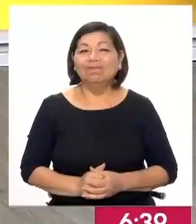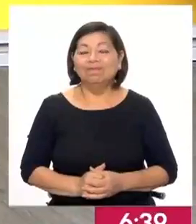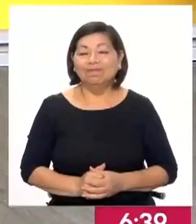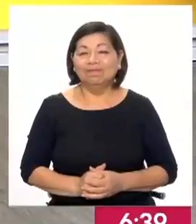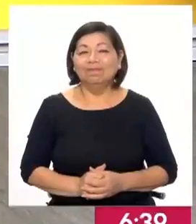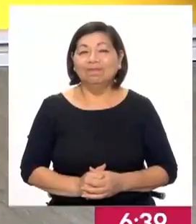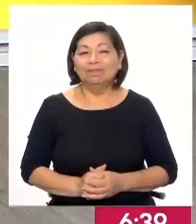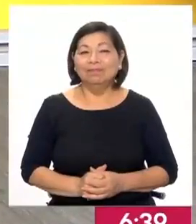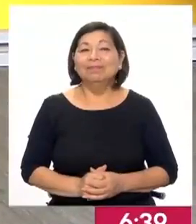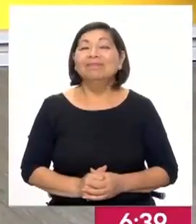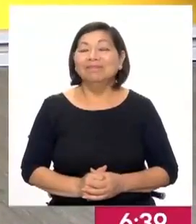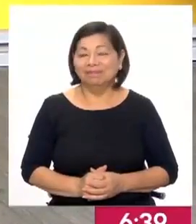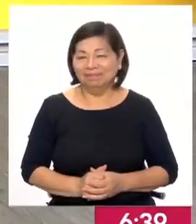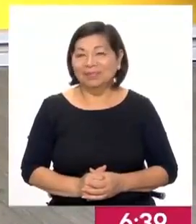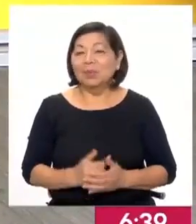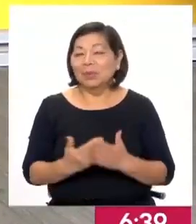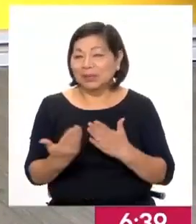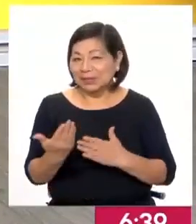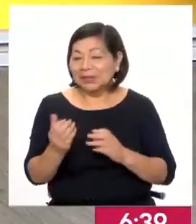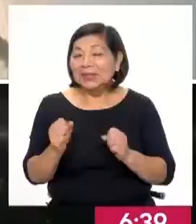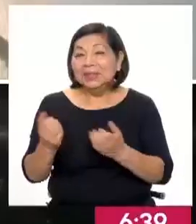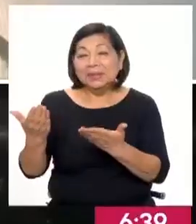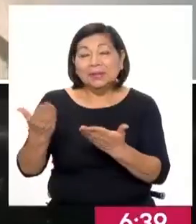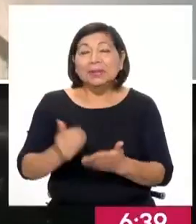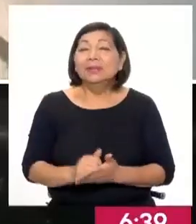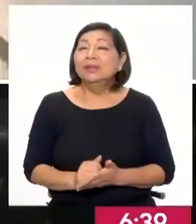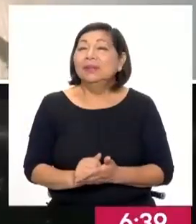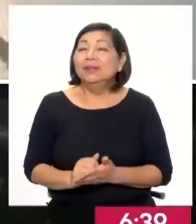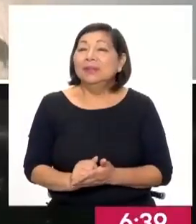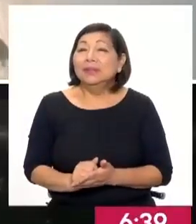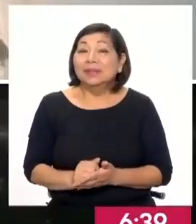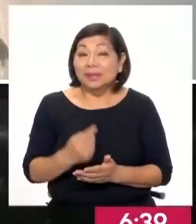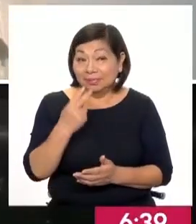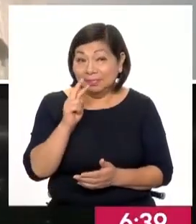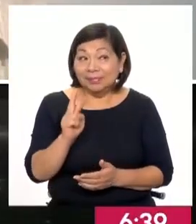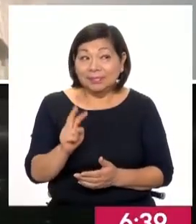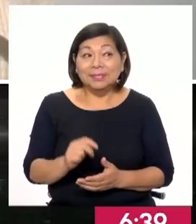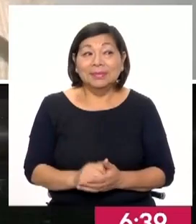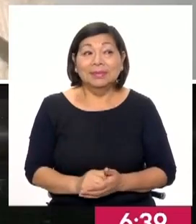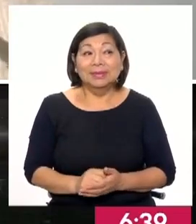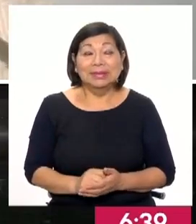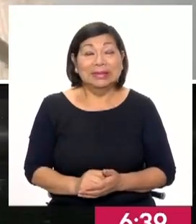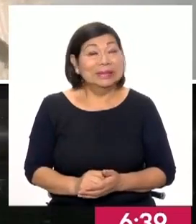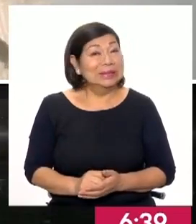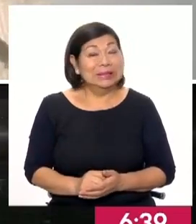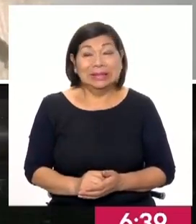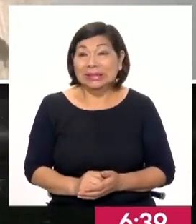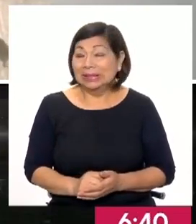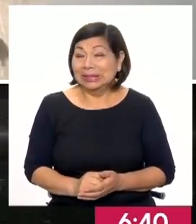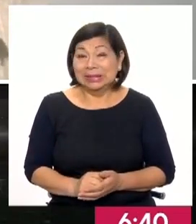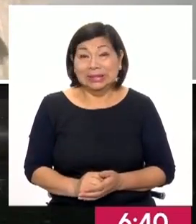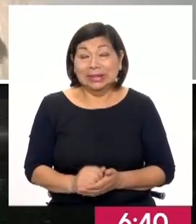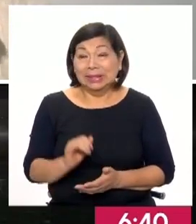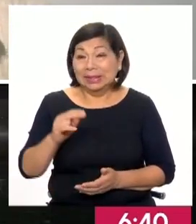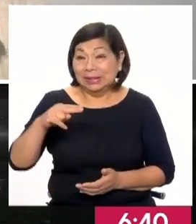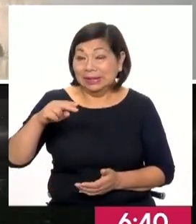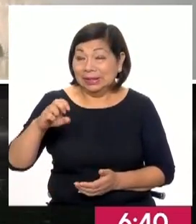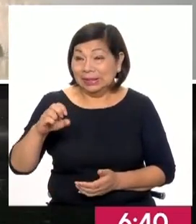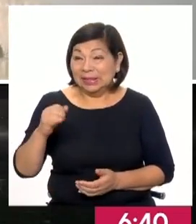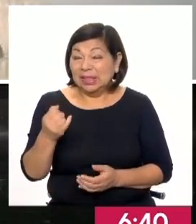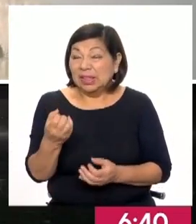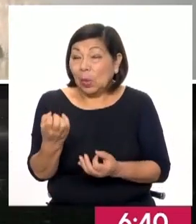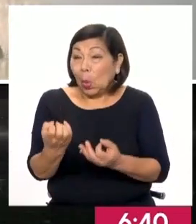Bueno, bien, Nicolás, ¿cómo estás? ¿Qué tal? Bienvenido. Bueno, ahí están, ¿no? Ahí están. No solamente lo dice INEI, lo dicen las